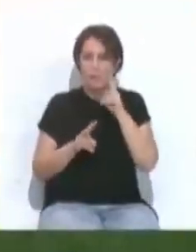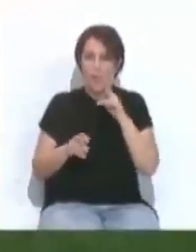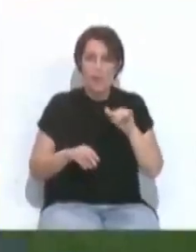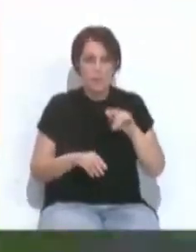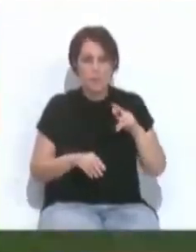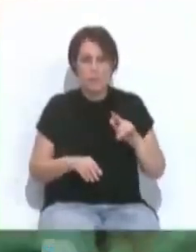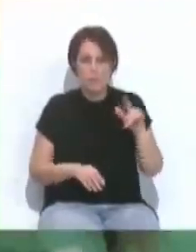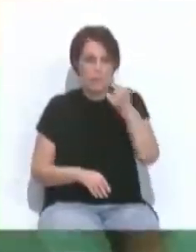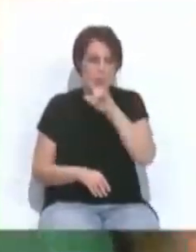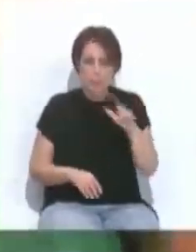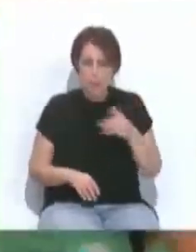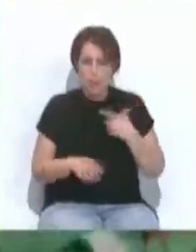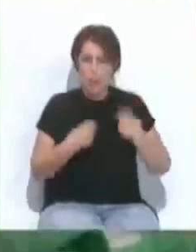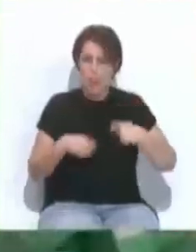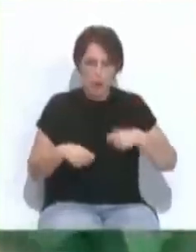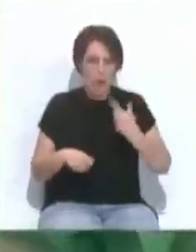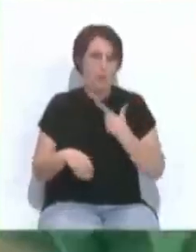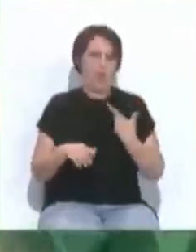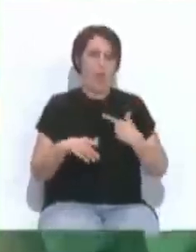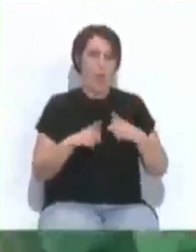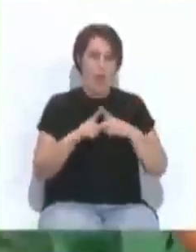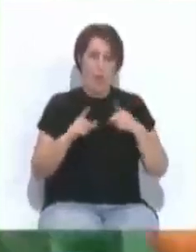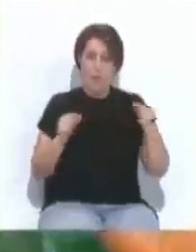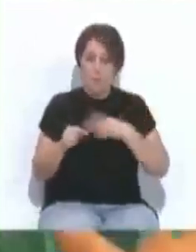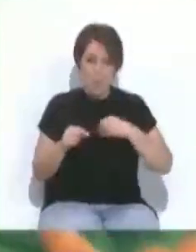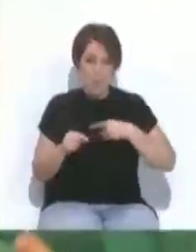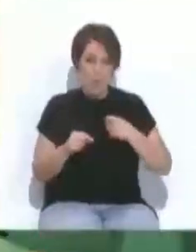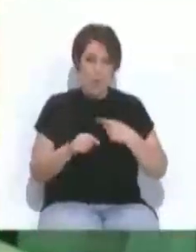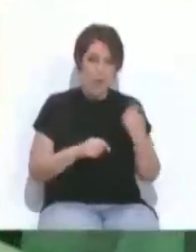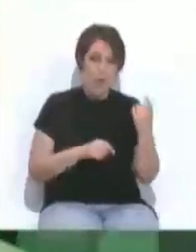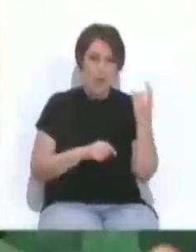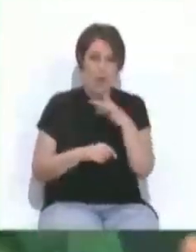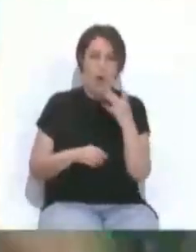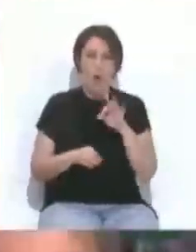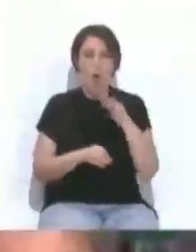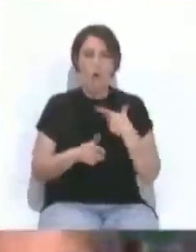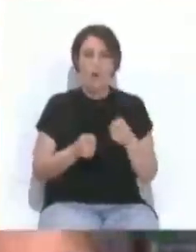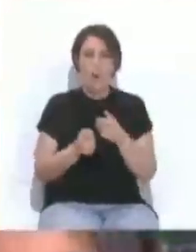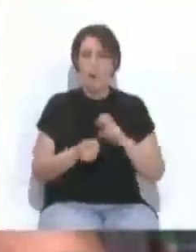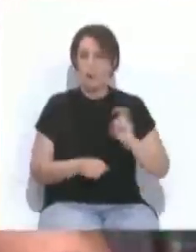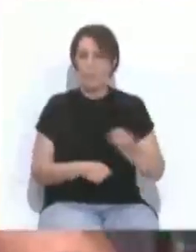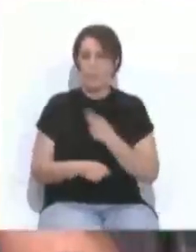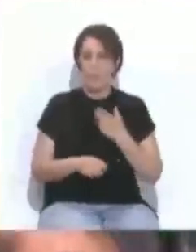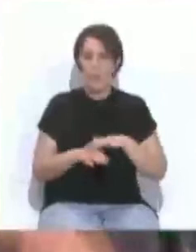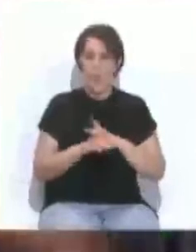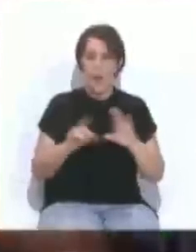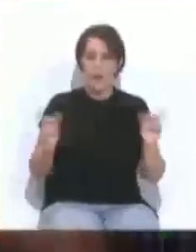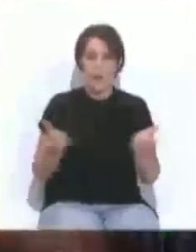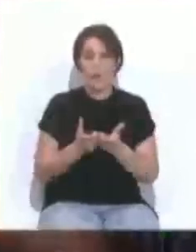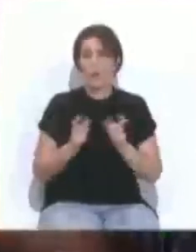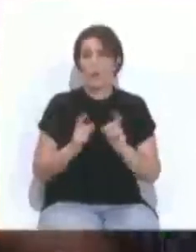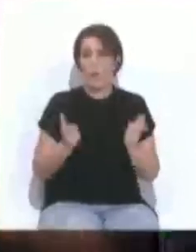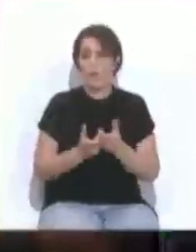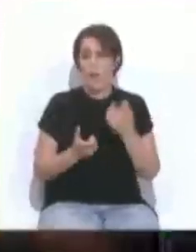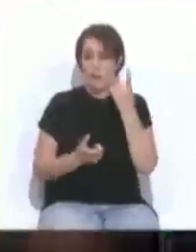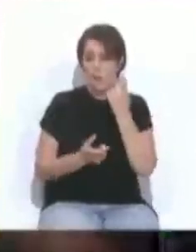dron, batucada, concursos de aviones de papel o diseño de videojuegos, entre otros. Una feria más sobre todo de encuentro, encuentro